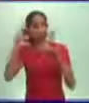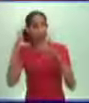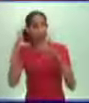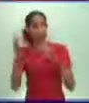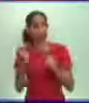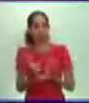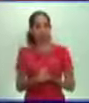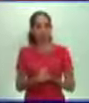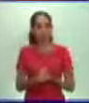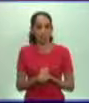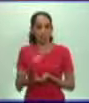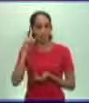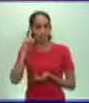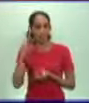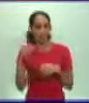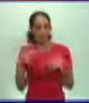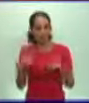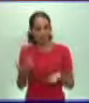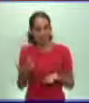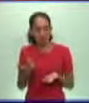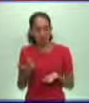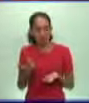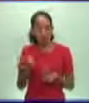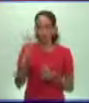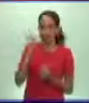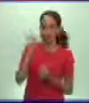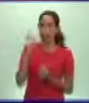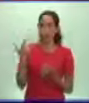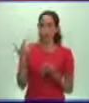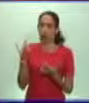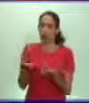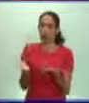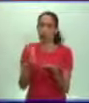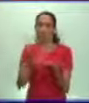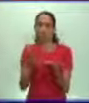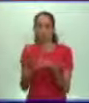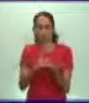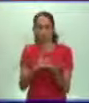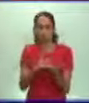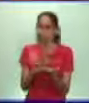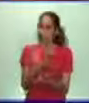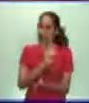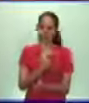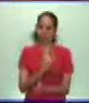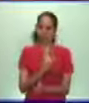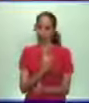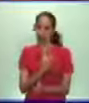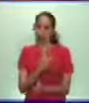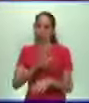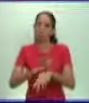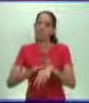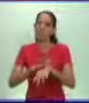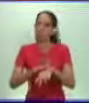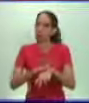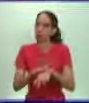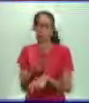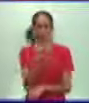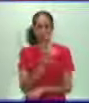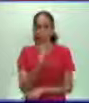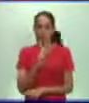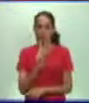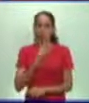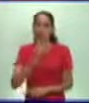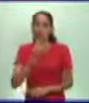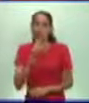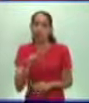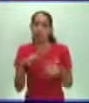documento pues no era propicio para incluso perdonar algunos que otros pecados. Y estas consecuencias van a traer como resultados que